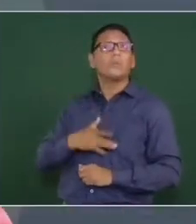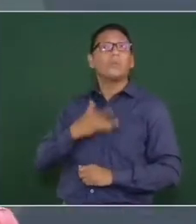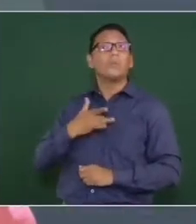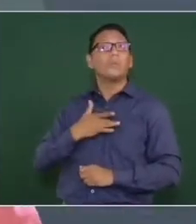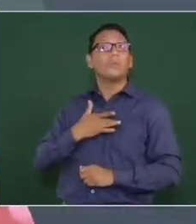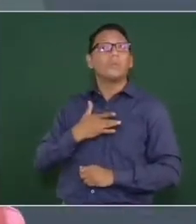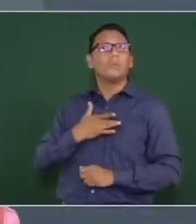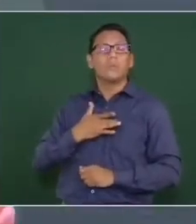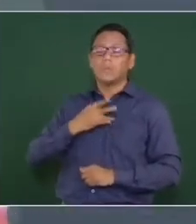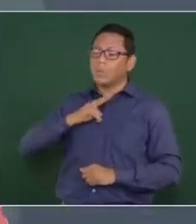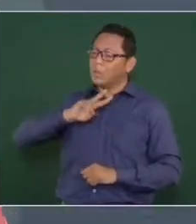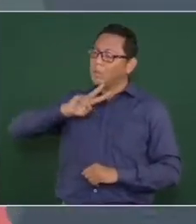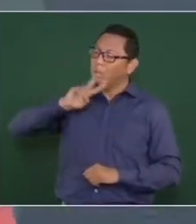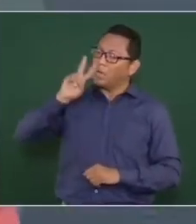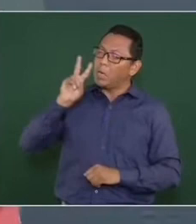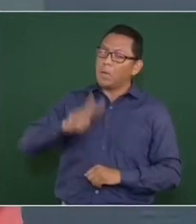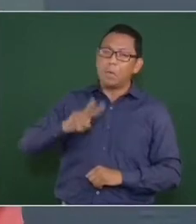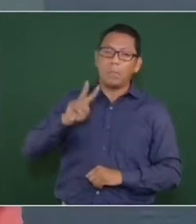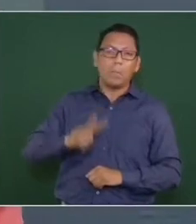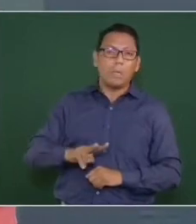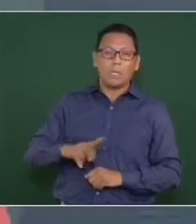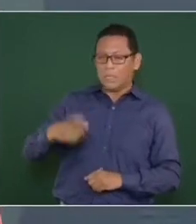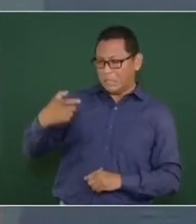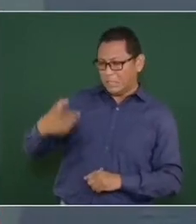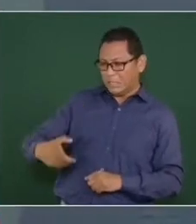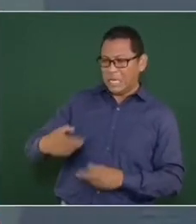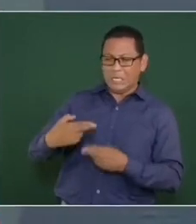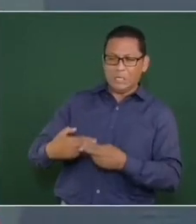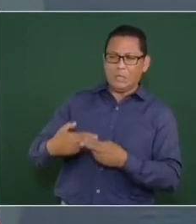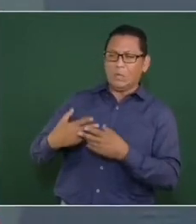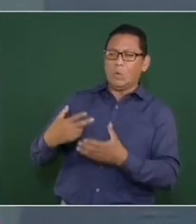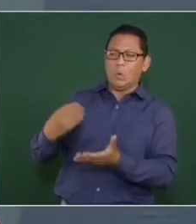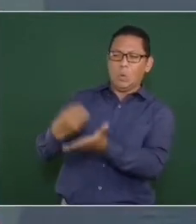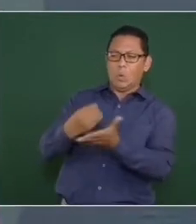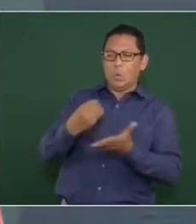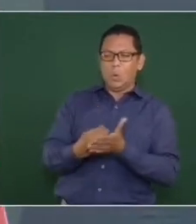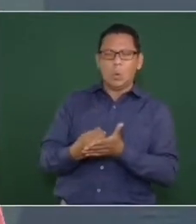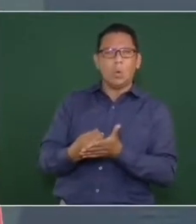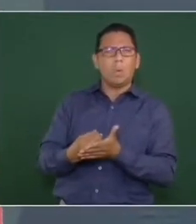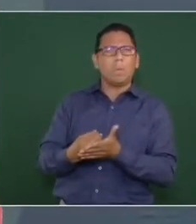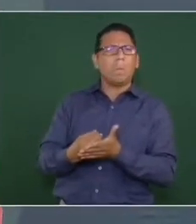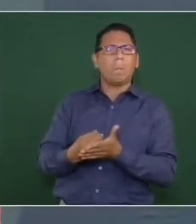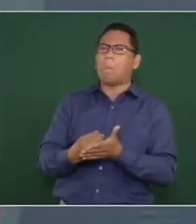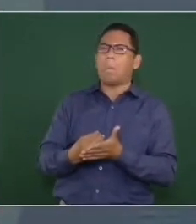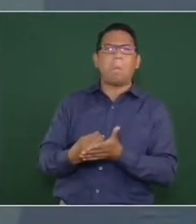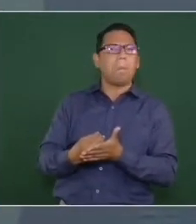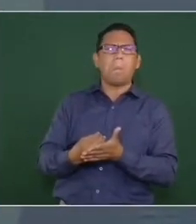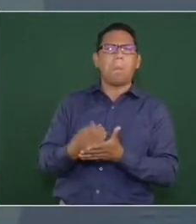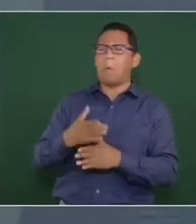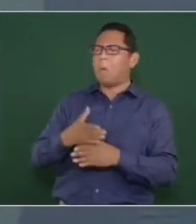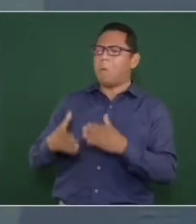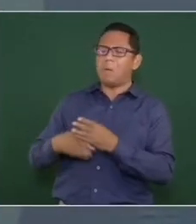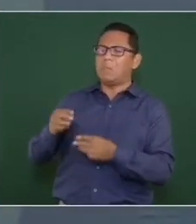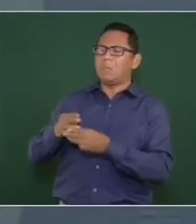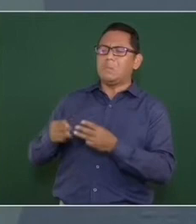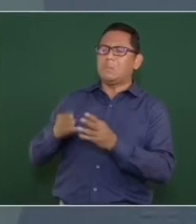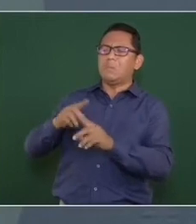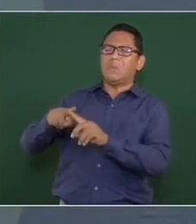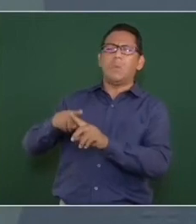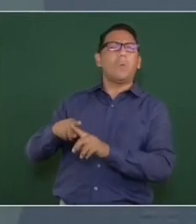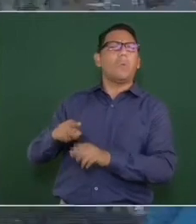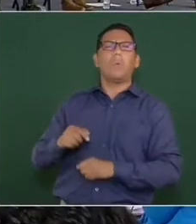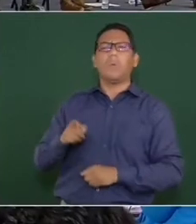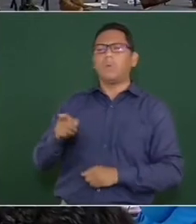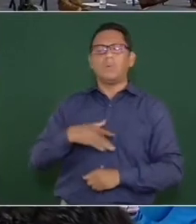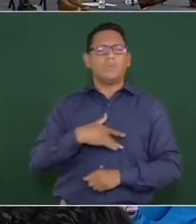es muchísimo más que todo el oro del mundo y que todos los bienes materiales.